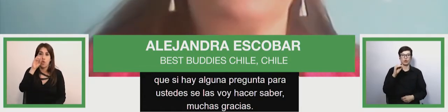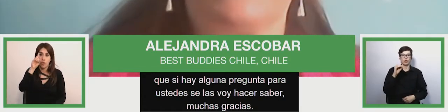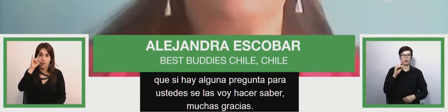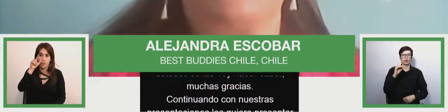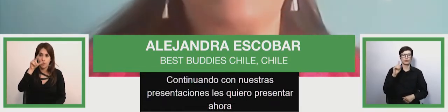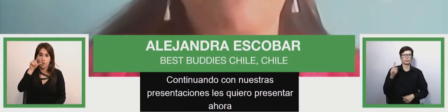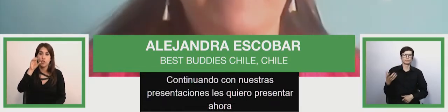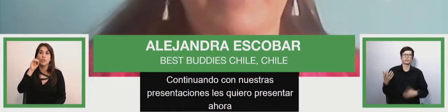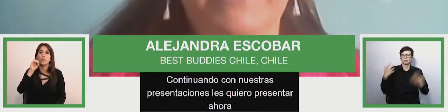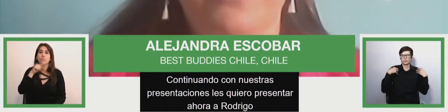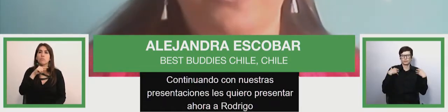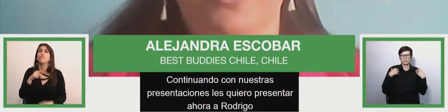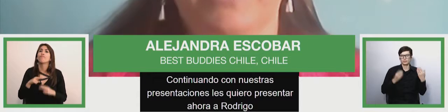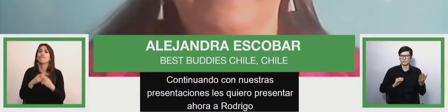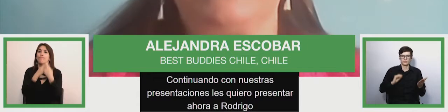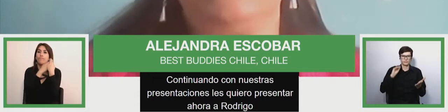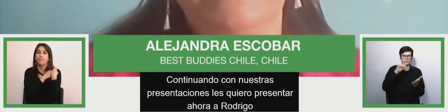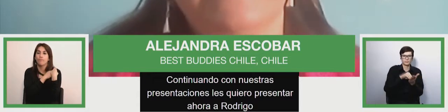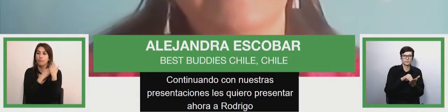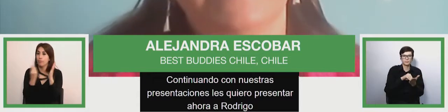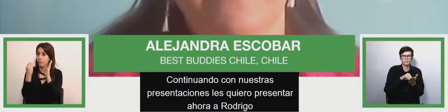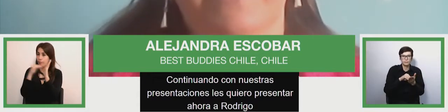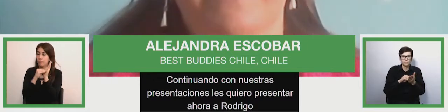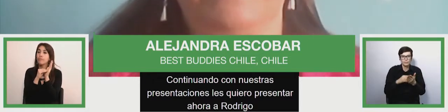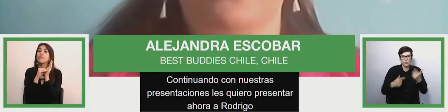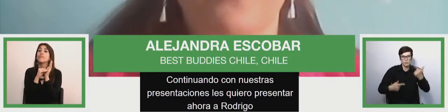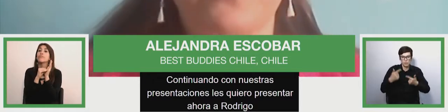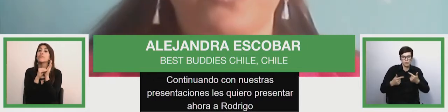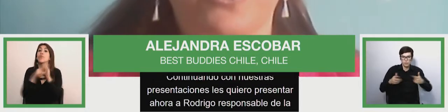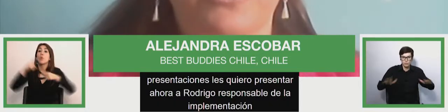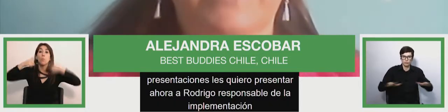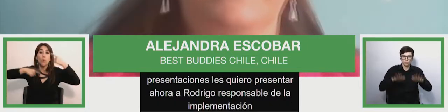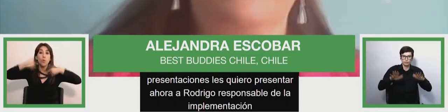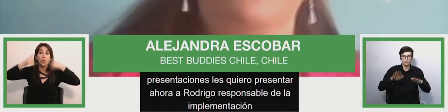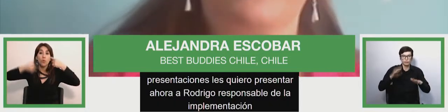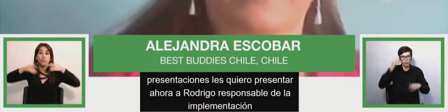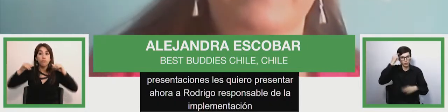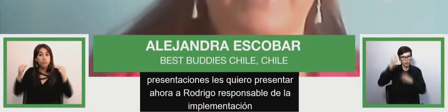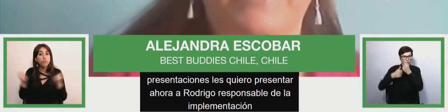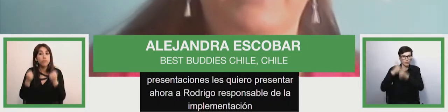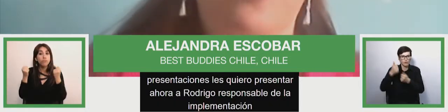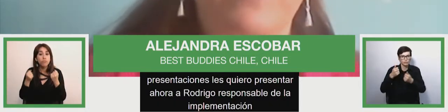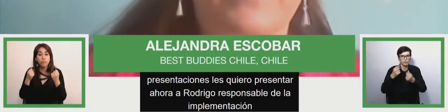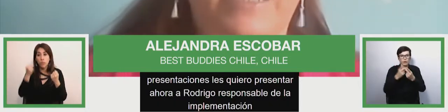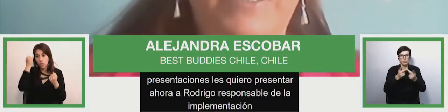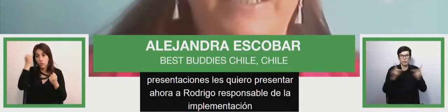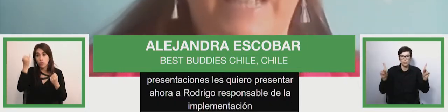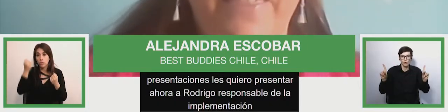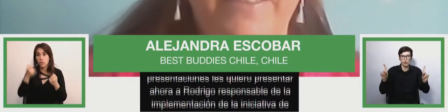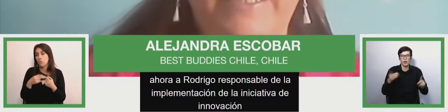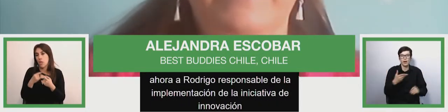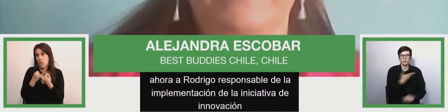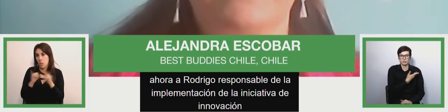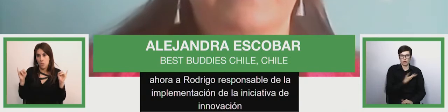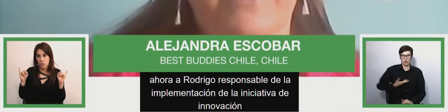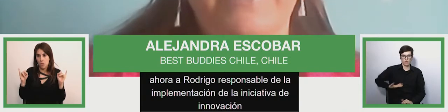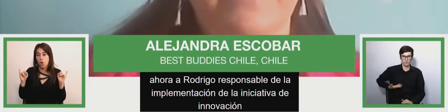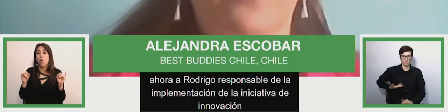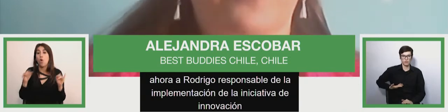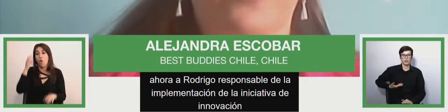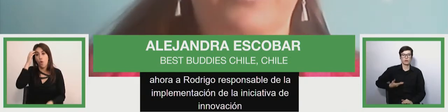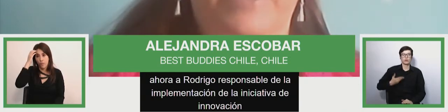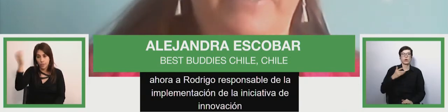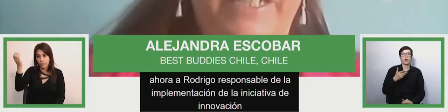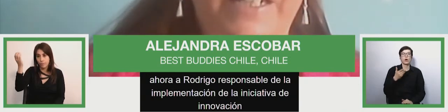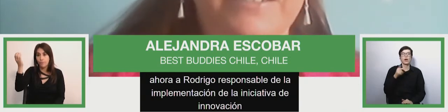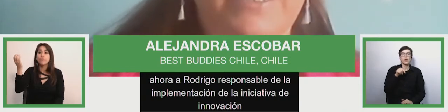responsable de la implementación de las iniciativas de innovación, democracia y gobernabilidad de Trust